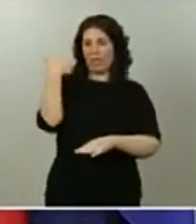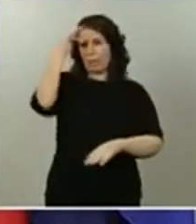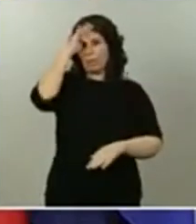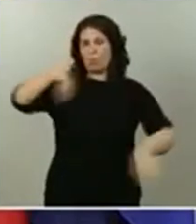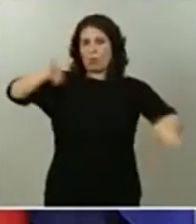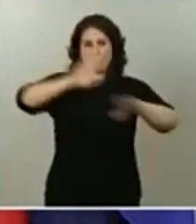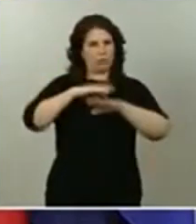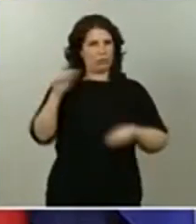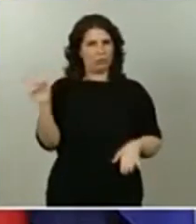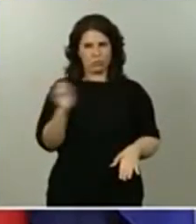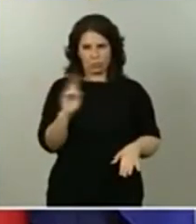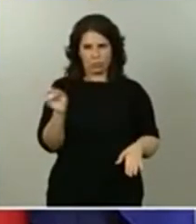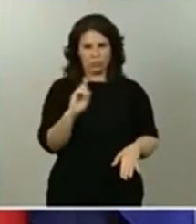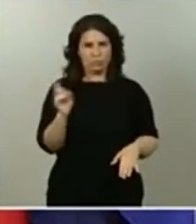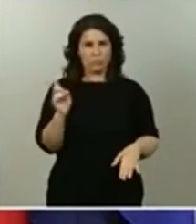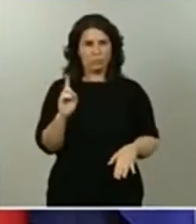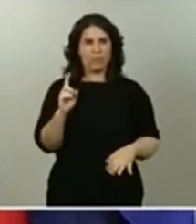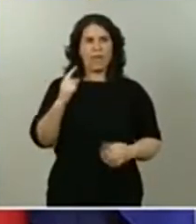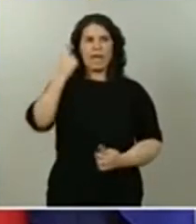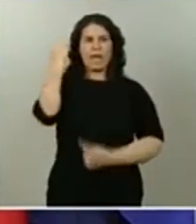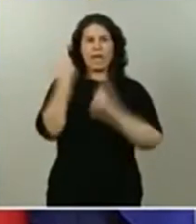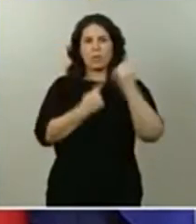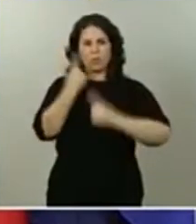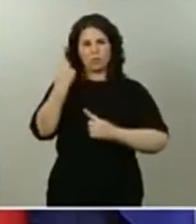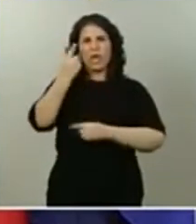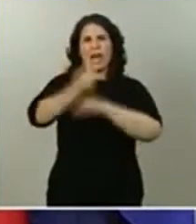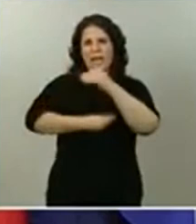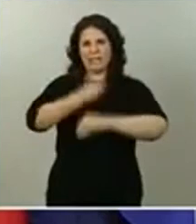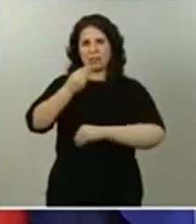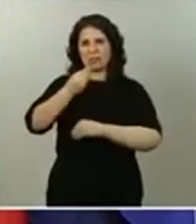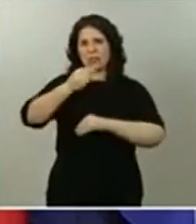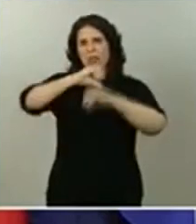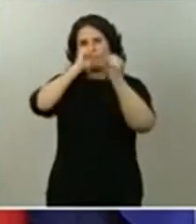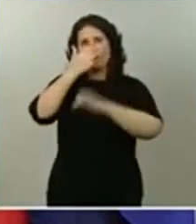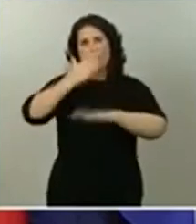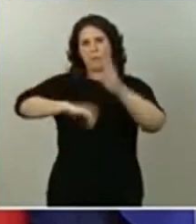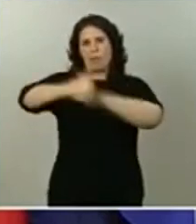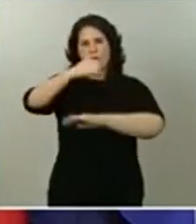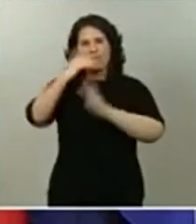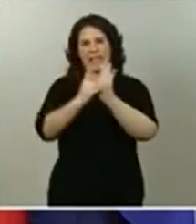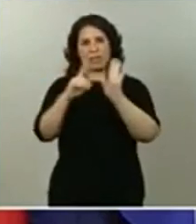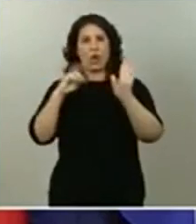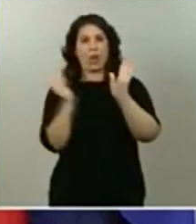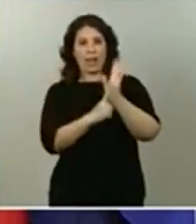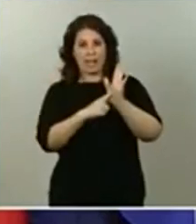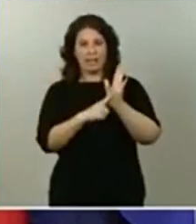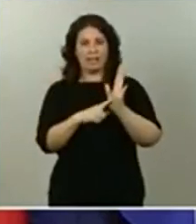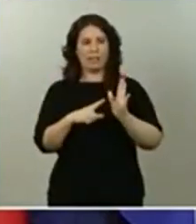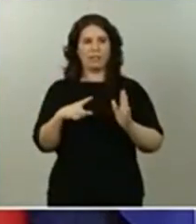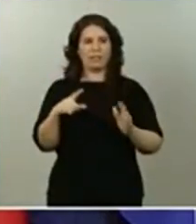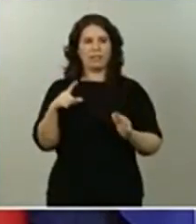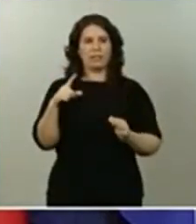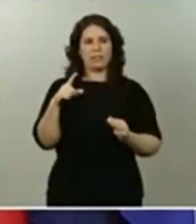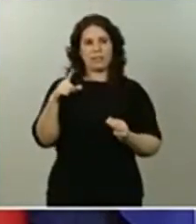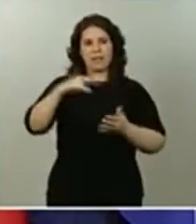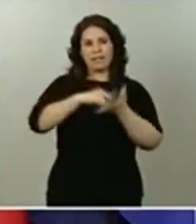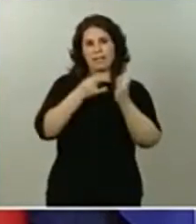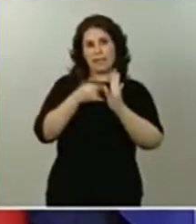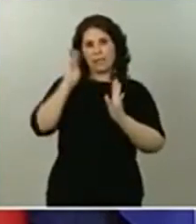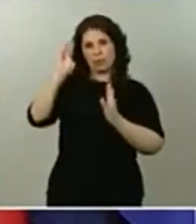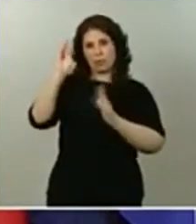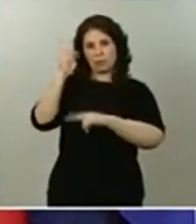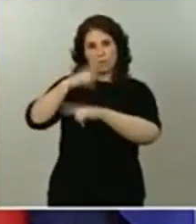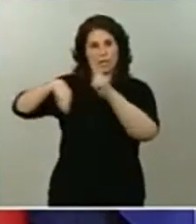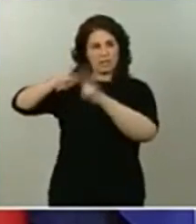Han prendido algunas acciones legislativas en la forma de aprobación de un decreto ley que, a juicio de los técnicos de la Generalitat, va a dar